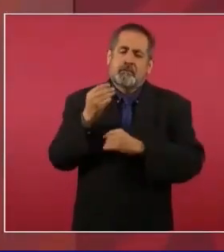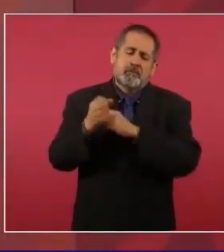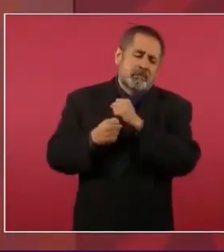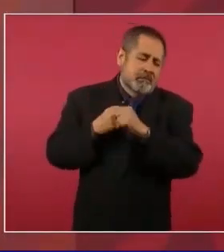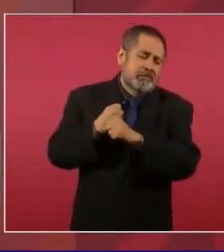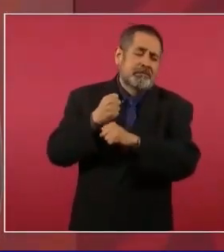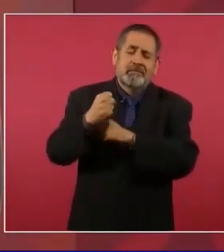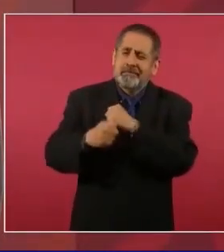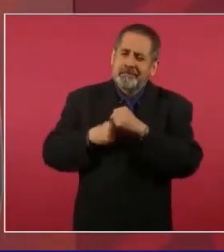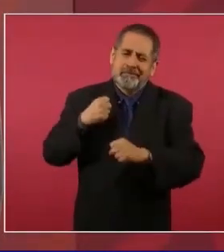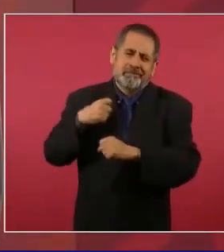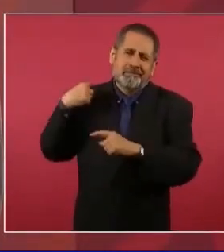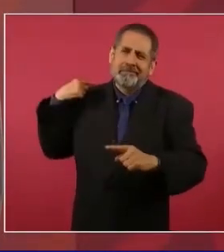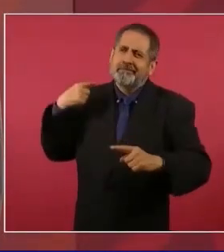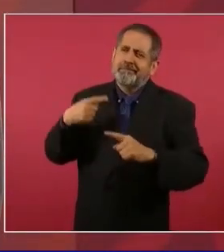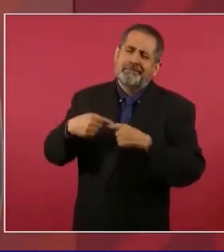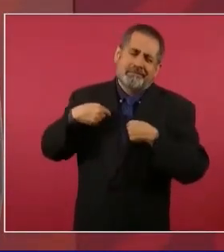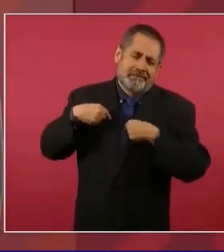esto.